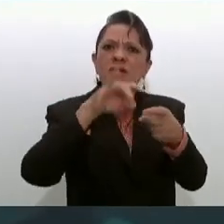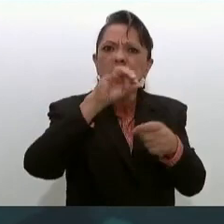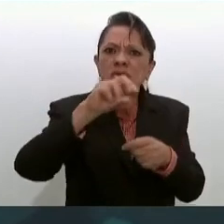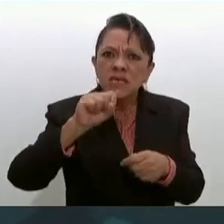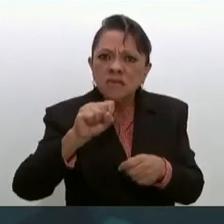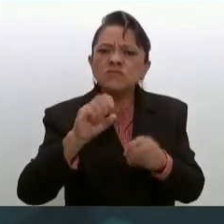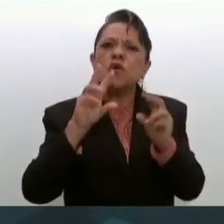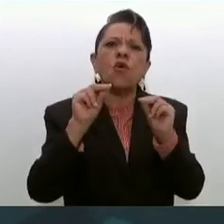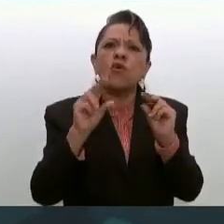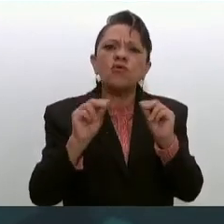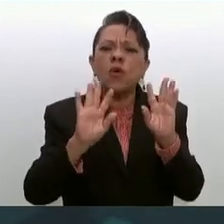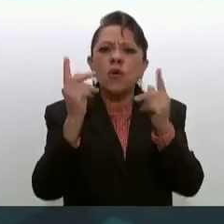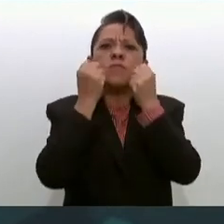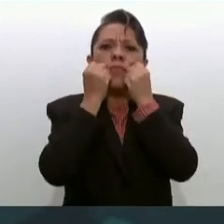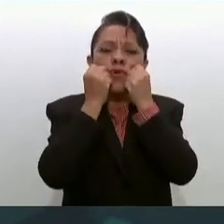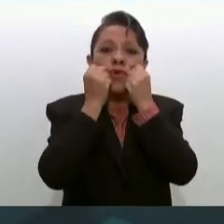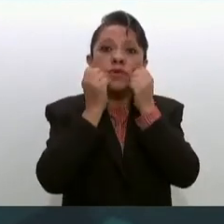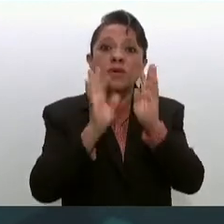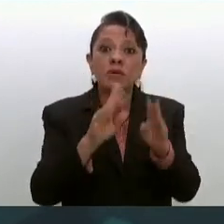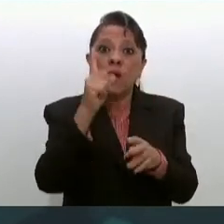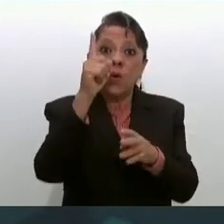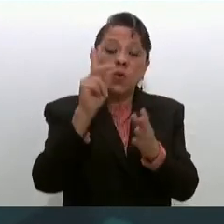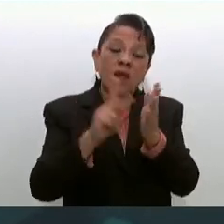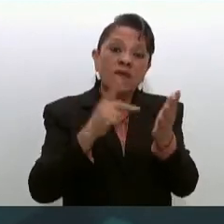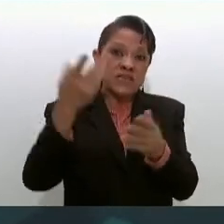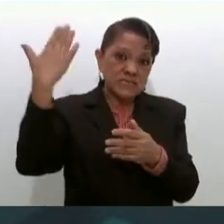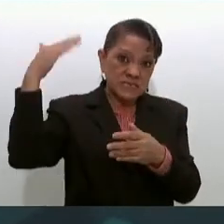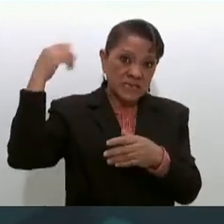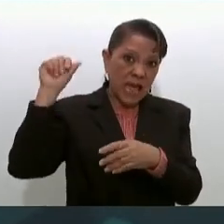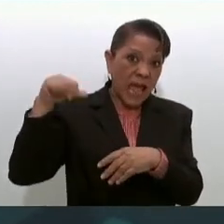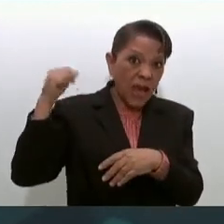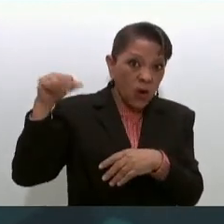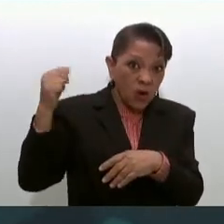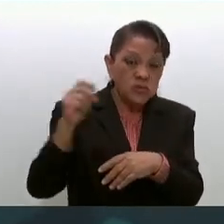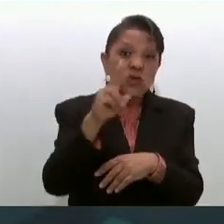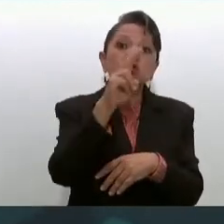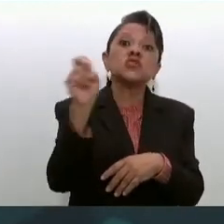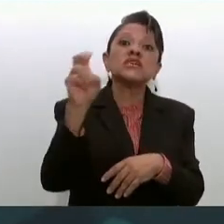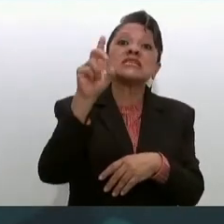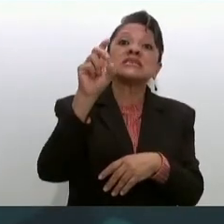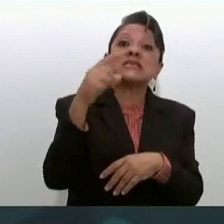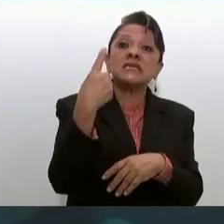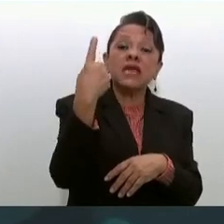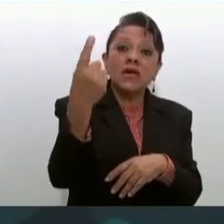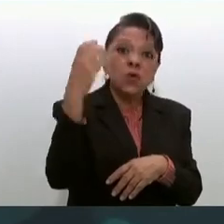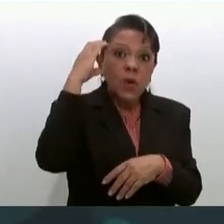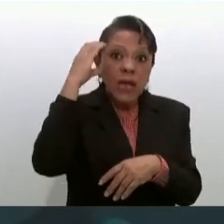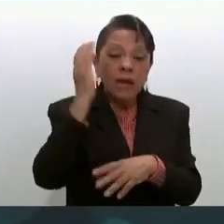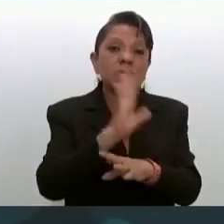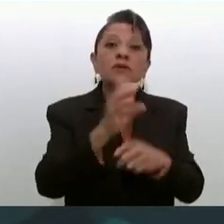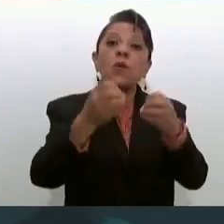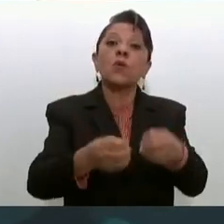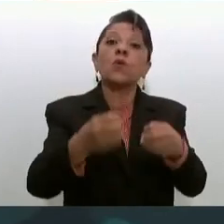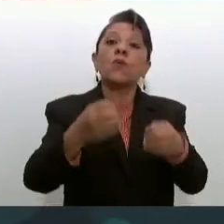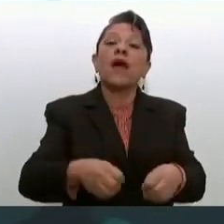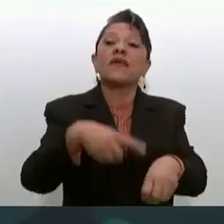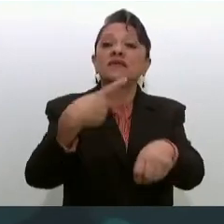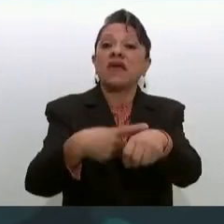2021 que llegamos a tener 231 camas ocupadas con pacientes. Hoy